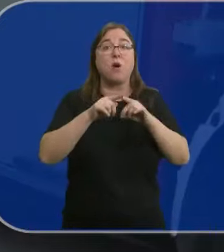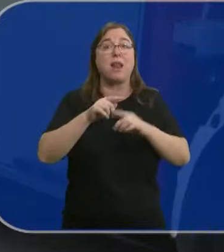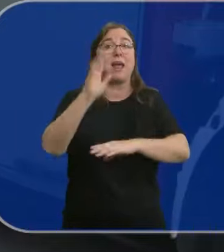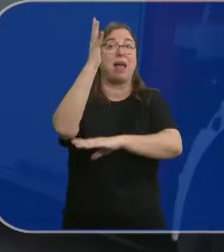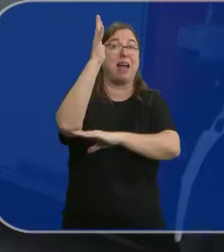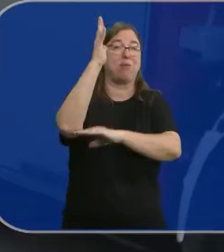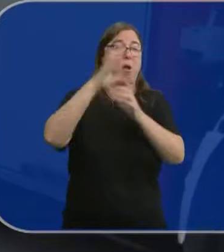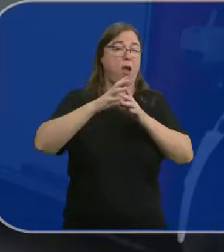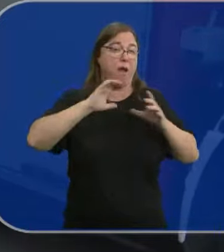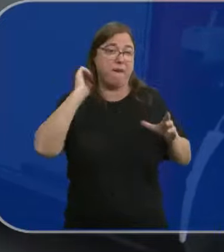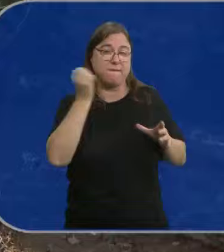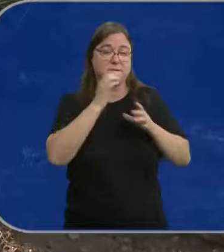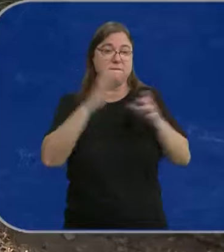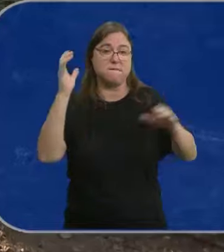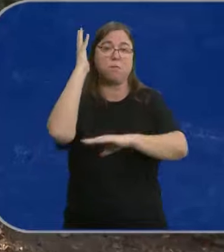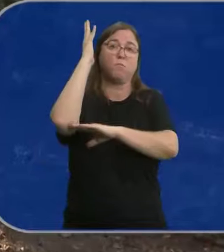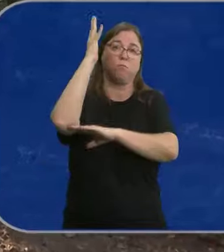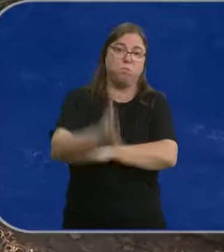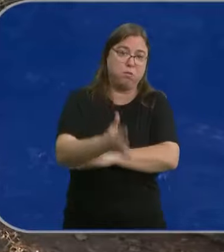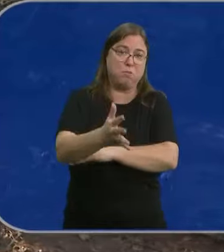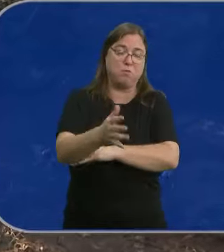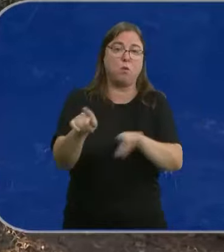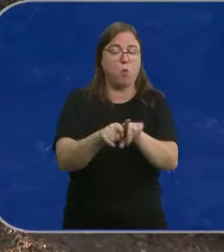calzada un enorme árbol de la huerta Guadal.